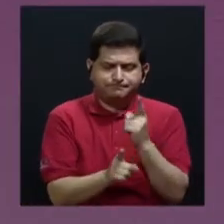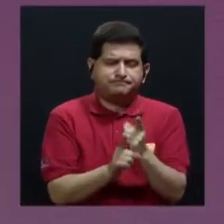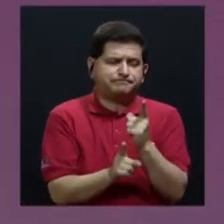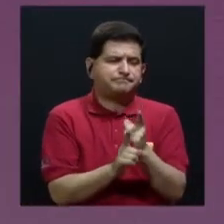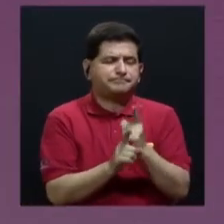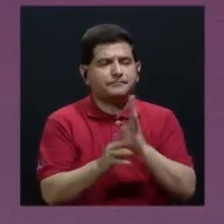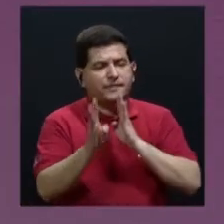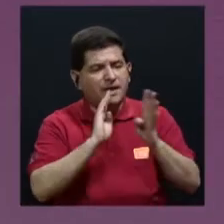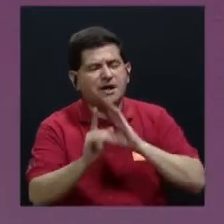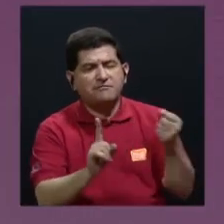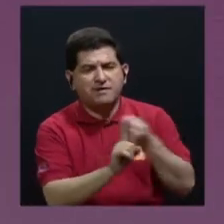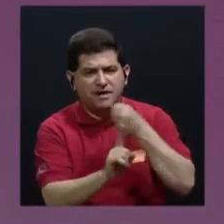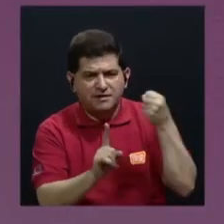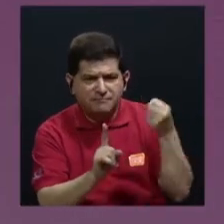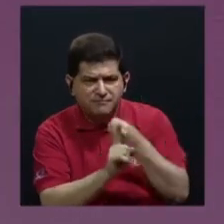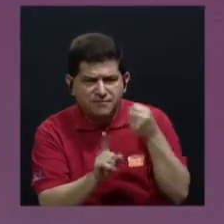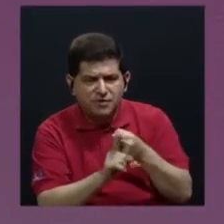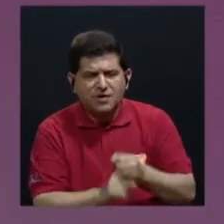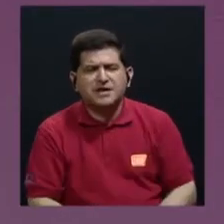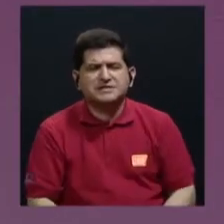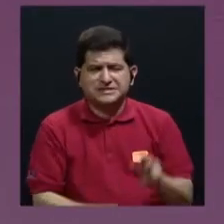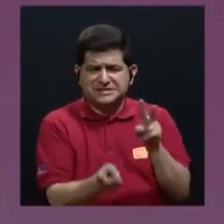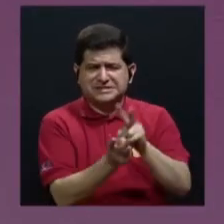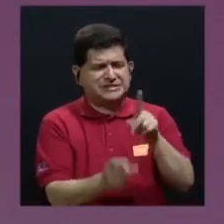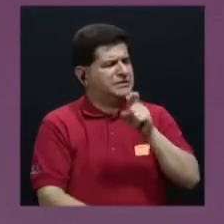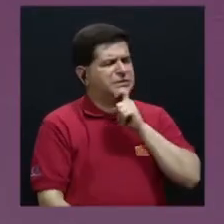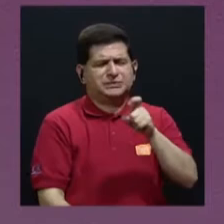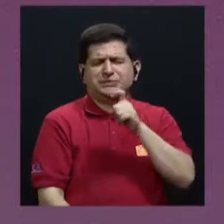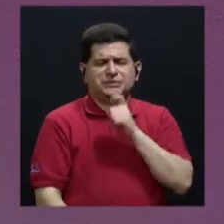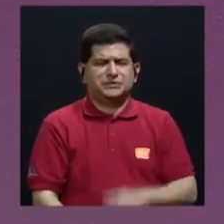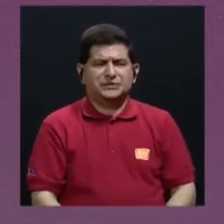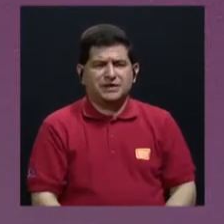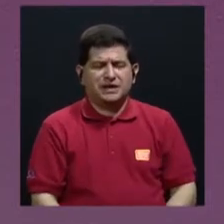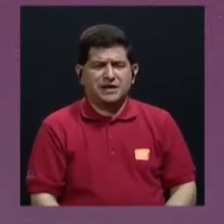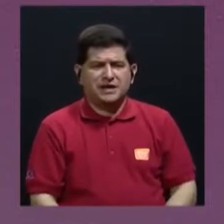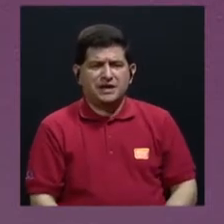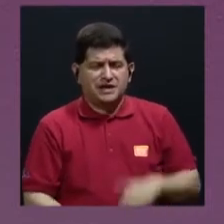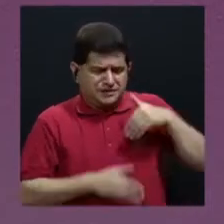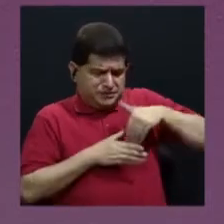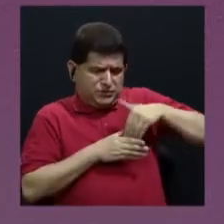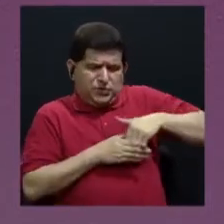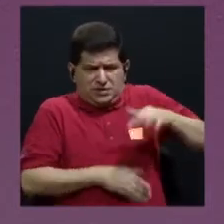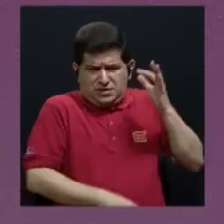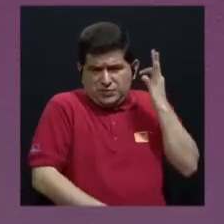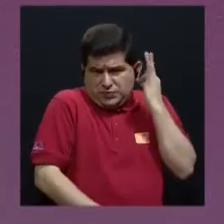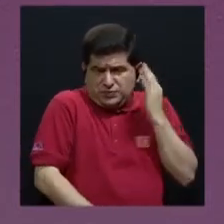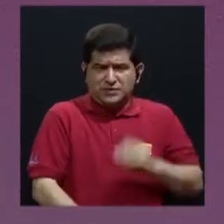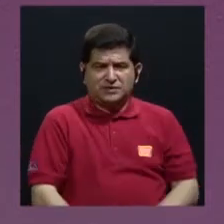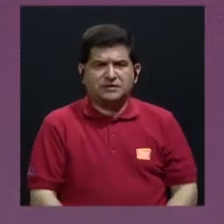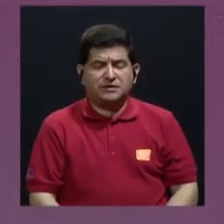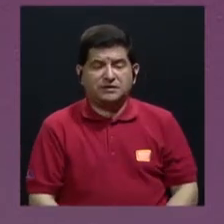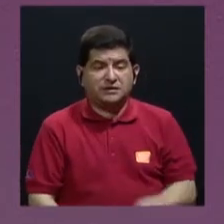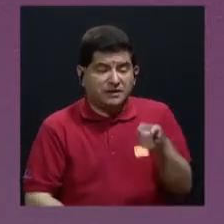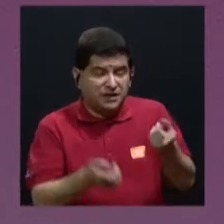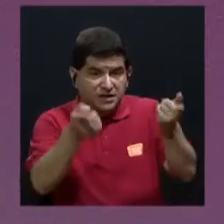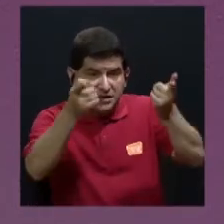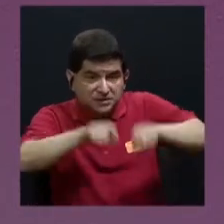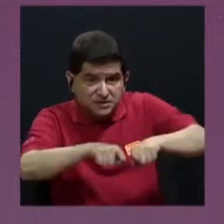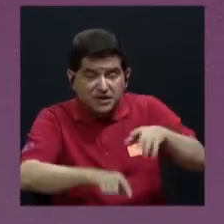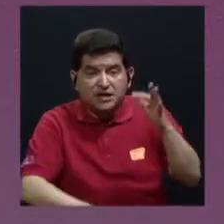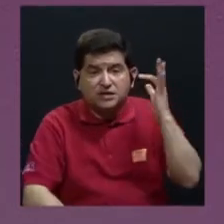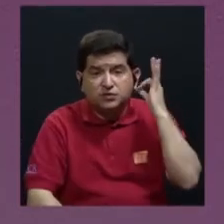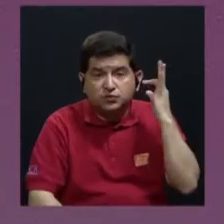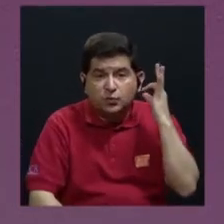¿verdad? Hablar del tema de violencia sexual es muy difícil, ¿verdad? Toca la intimidad de las mujeres. Y en este caso, por ejemplo, las